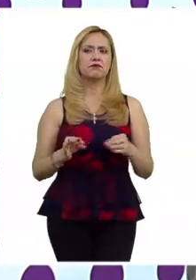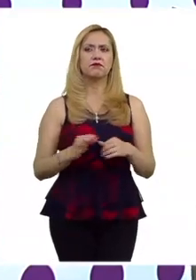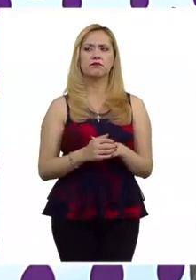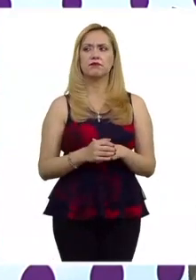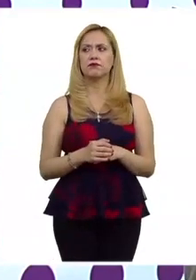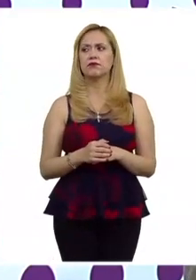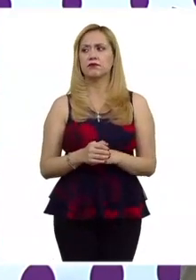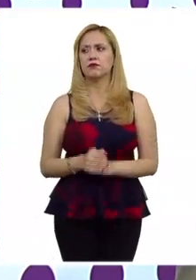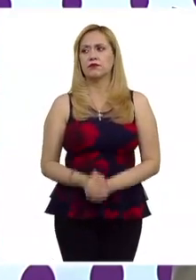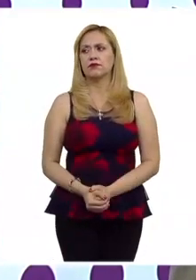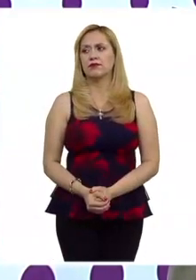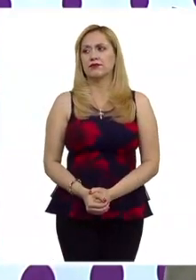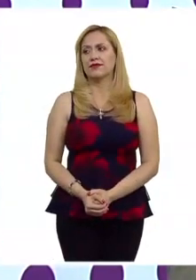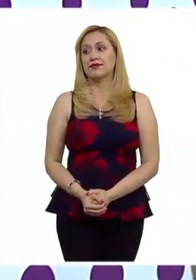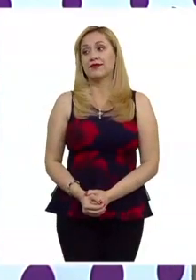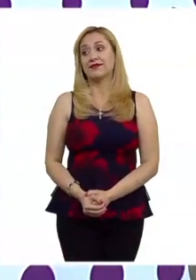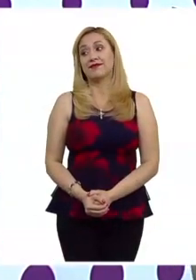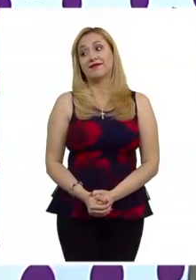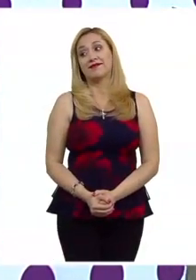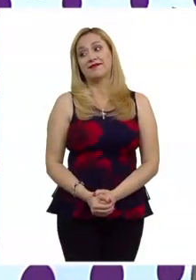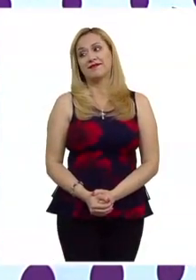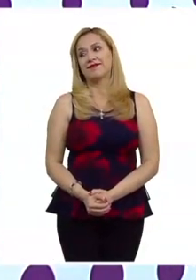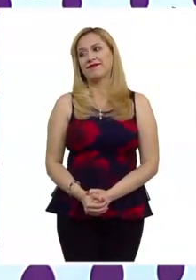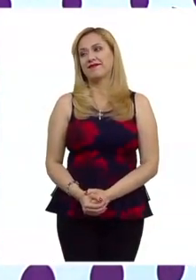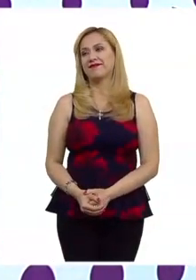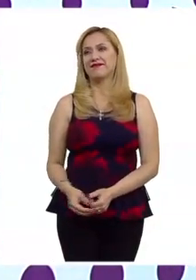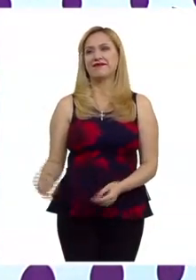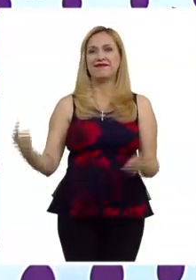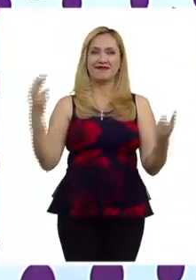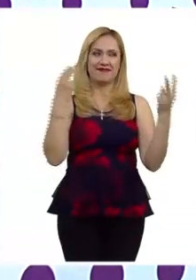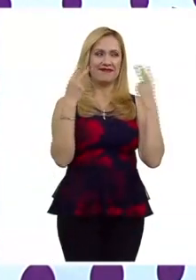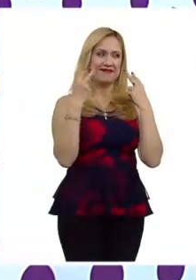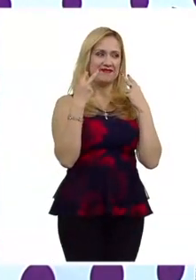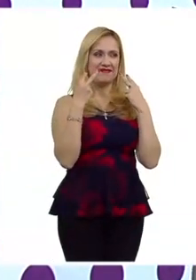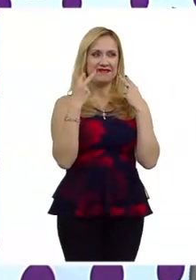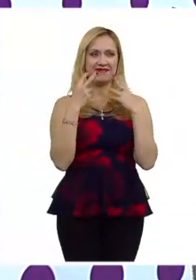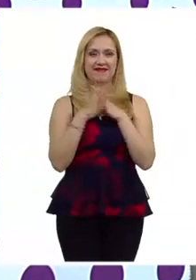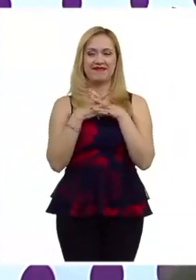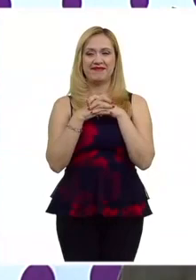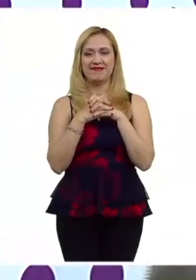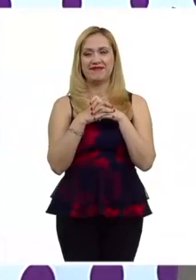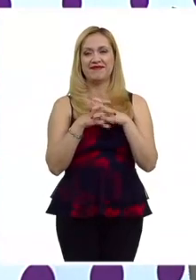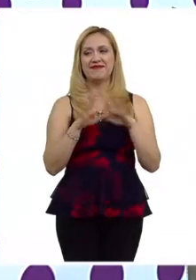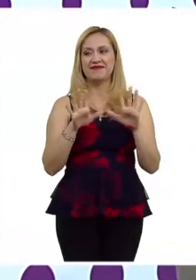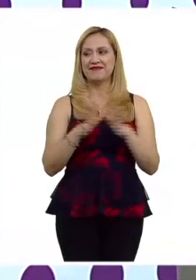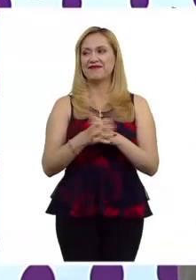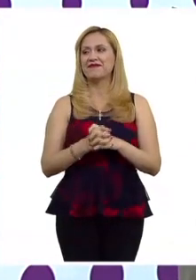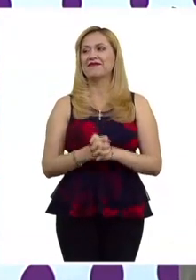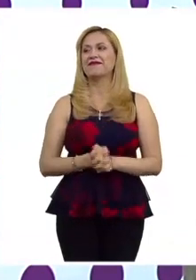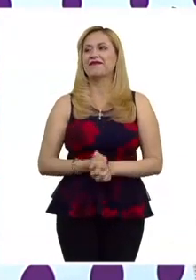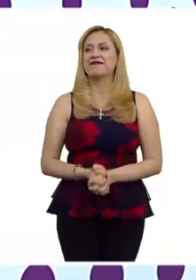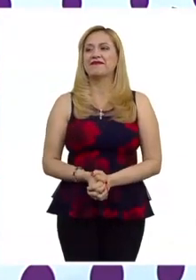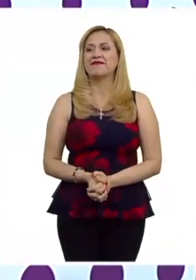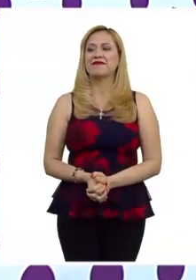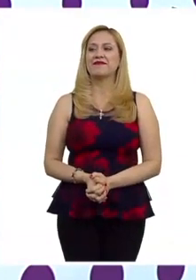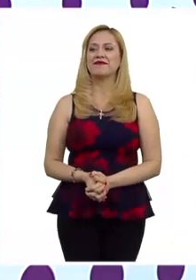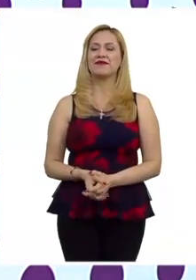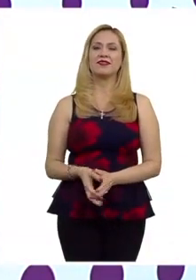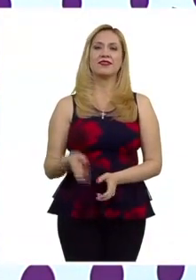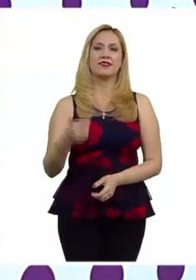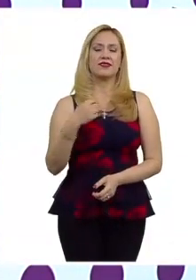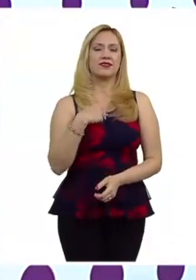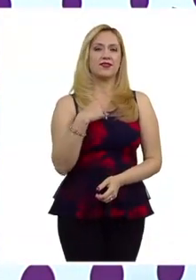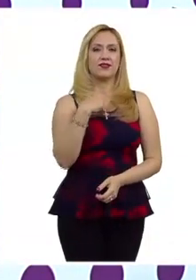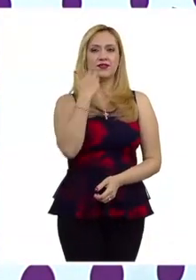¿cómo me ven? me están viendo ya hay bandos ya estamos así en bandos no primero que nada